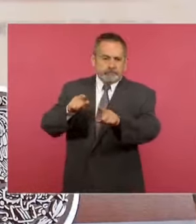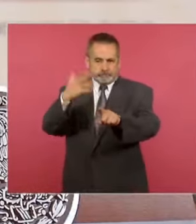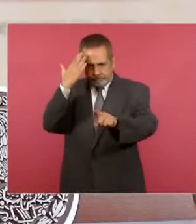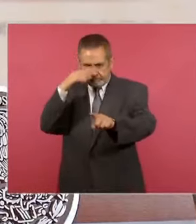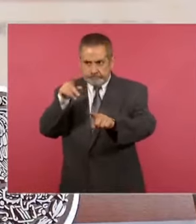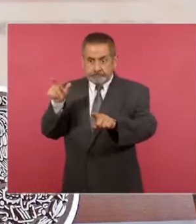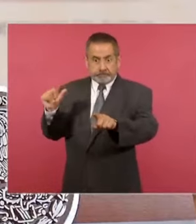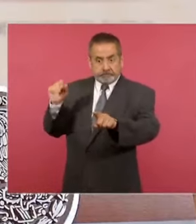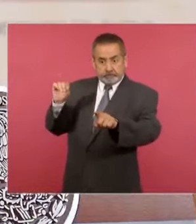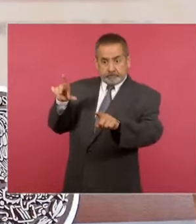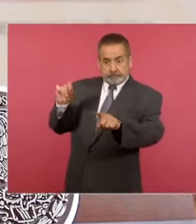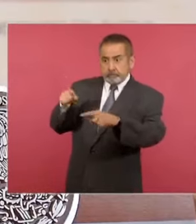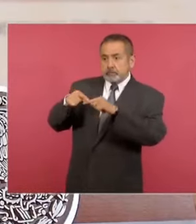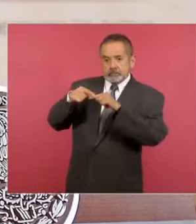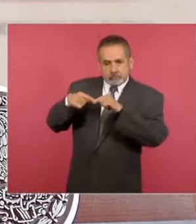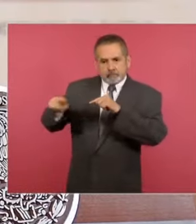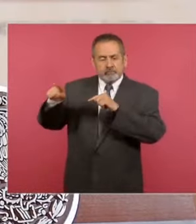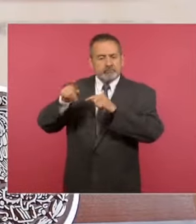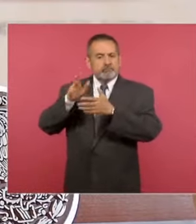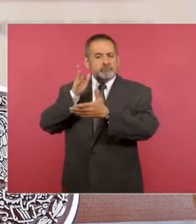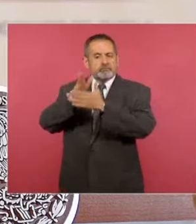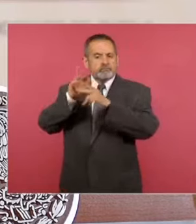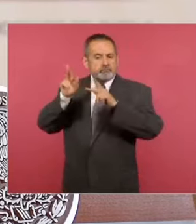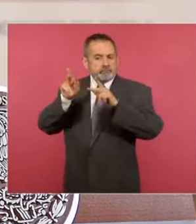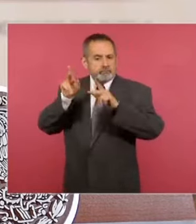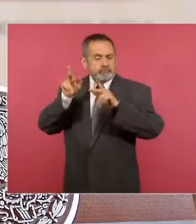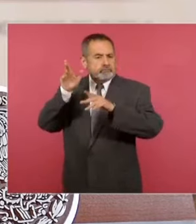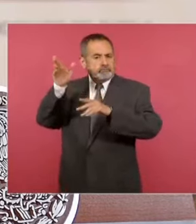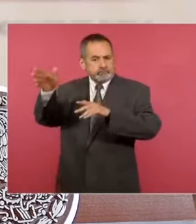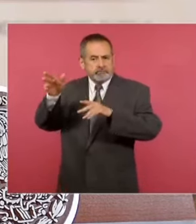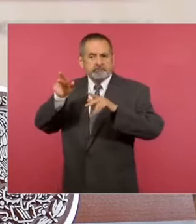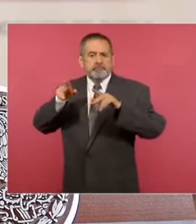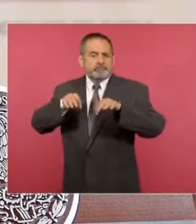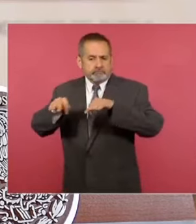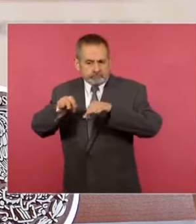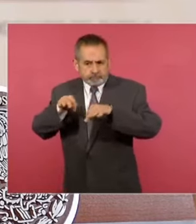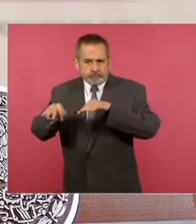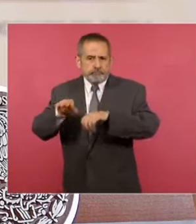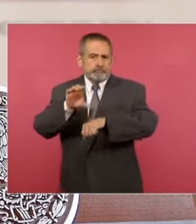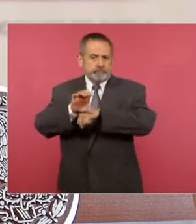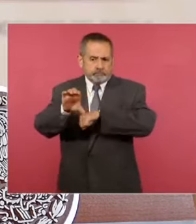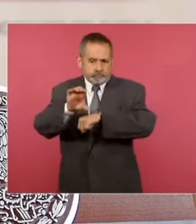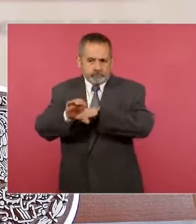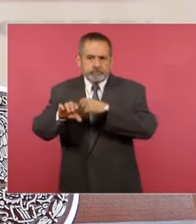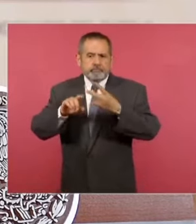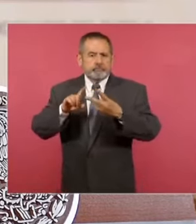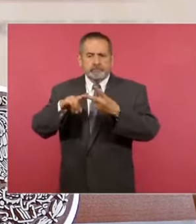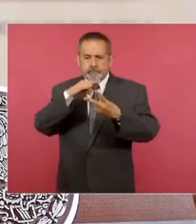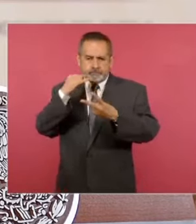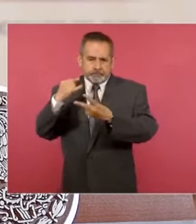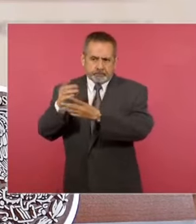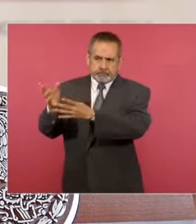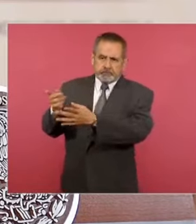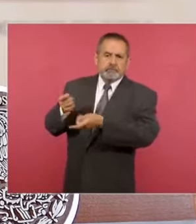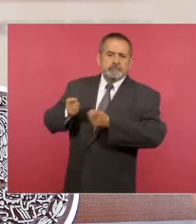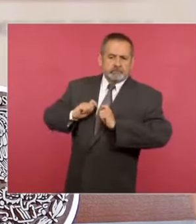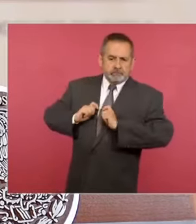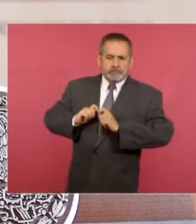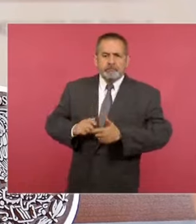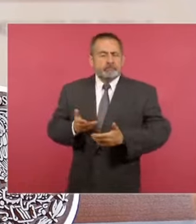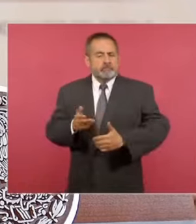encuentra en una gira de trabajo por Colombia y Chile. Vamos a tener